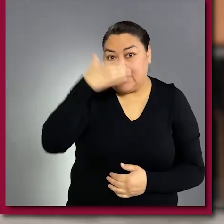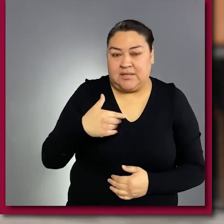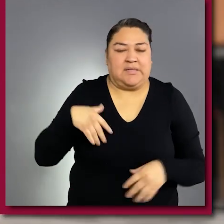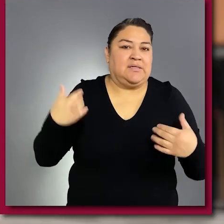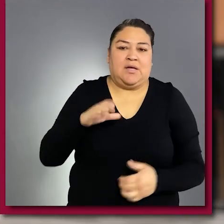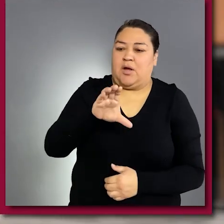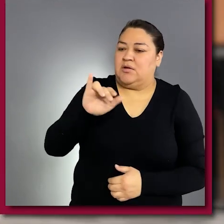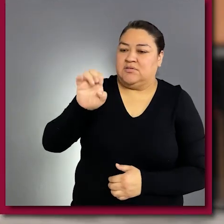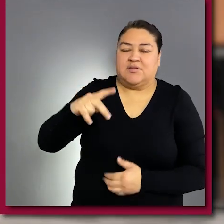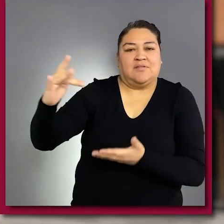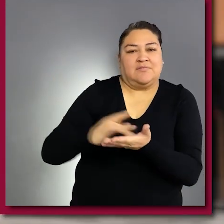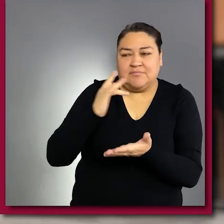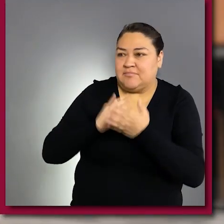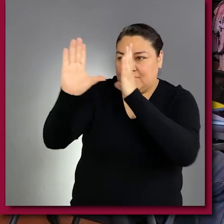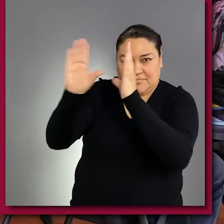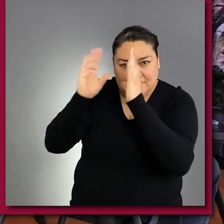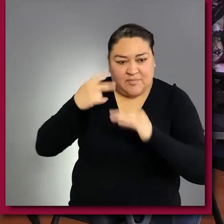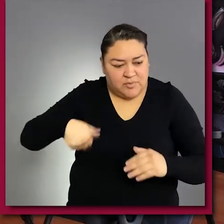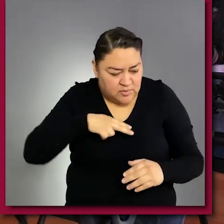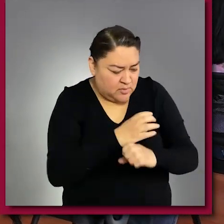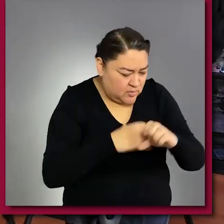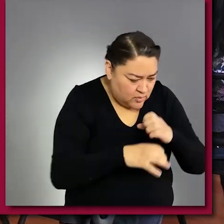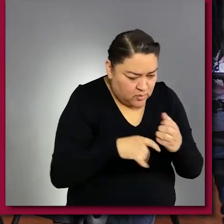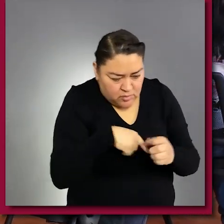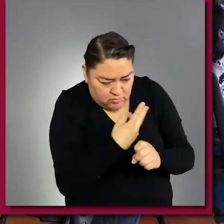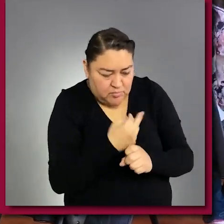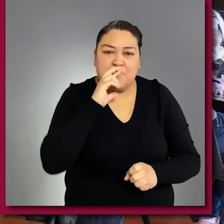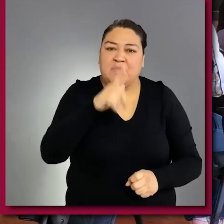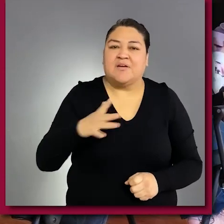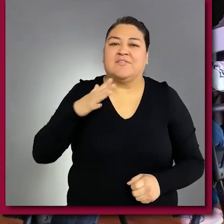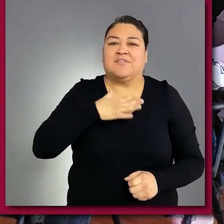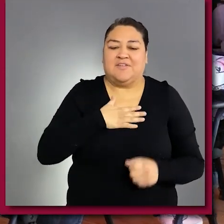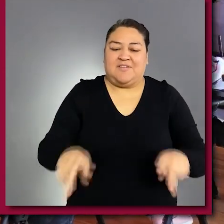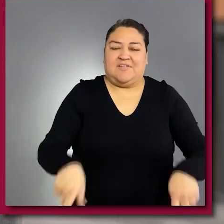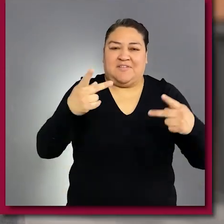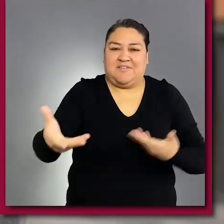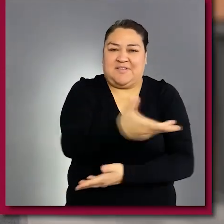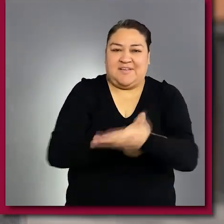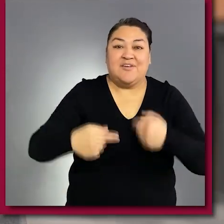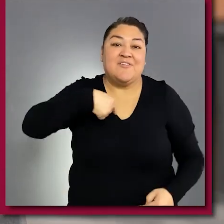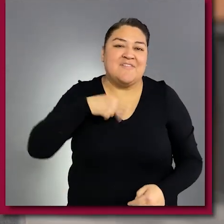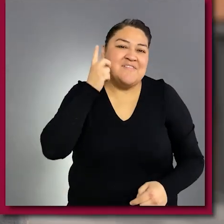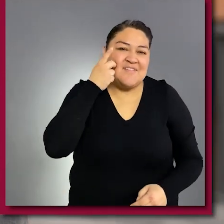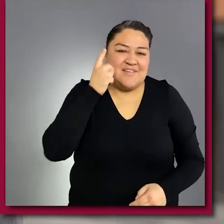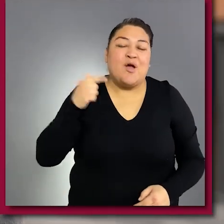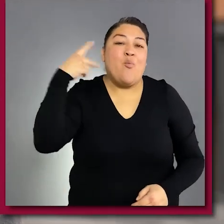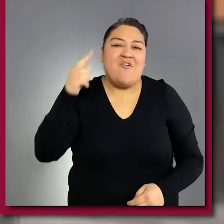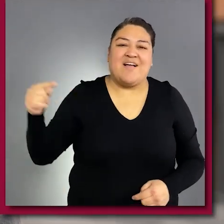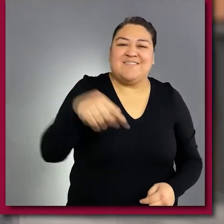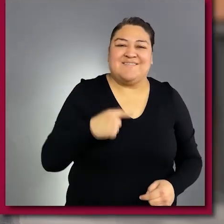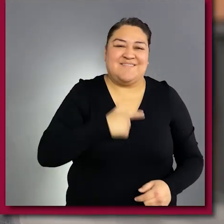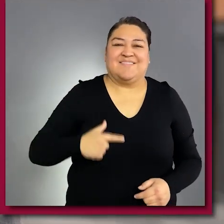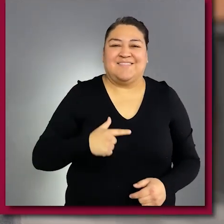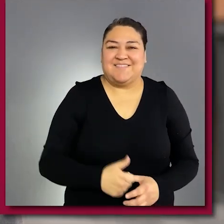Hemos tenido también mucho apoyo por parte del 100 para mejorar algunos productos. Yo soy orgullosa comercializadora de mezcal